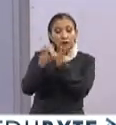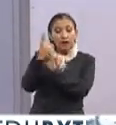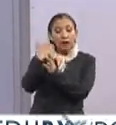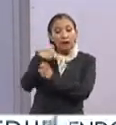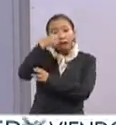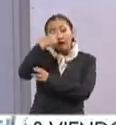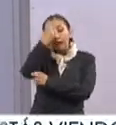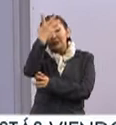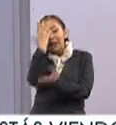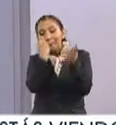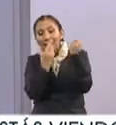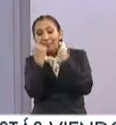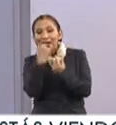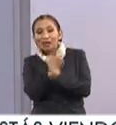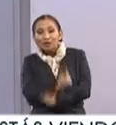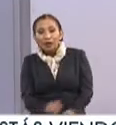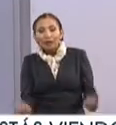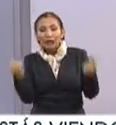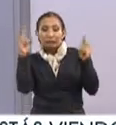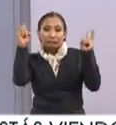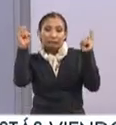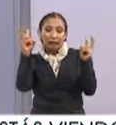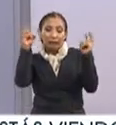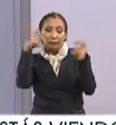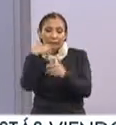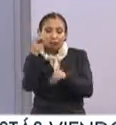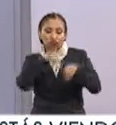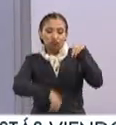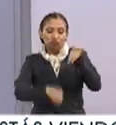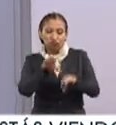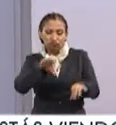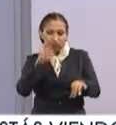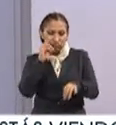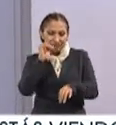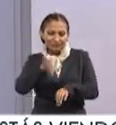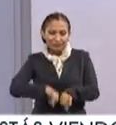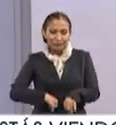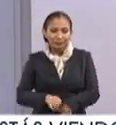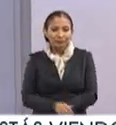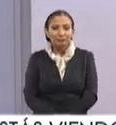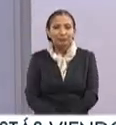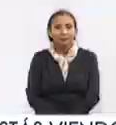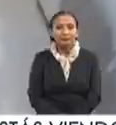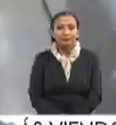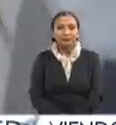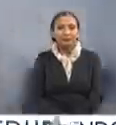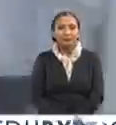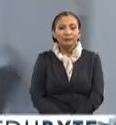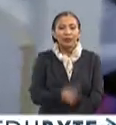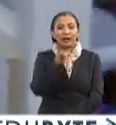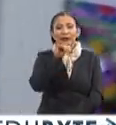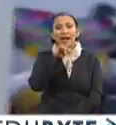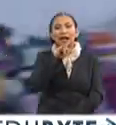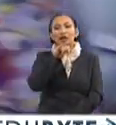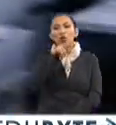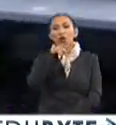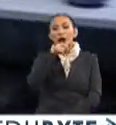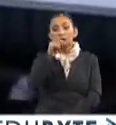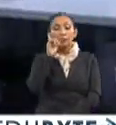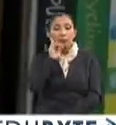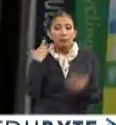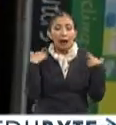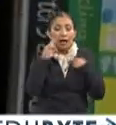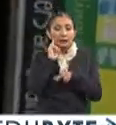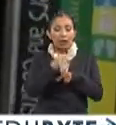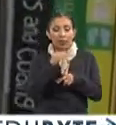faciliten el aprendizaje de niños en materia de programación. Vea usted, qué interesante. Linda Liukas es una